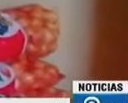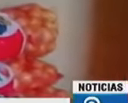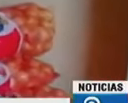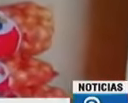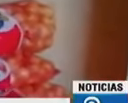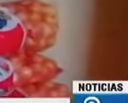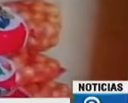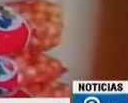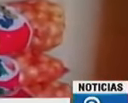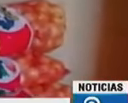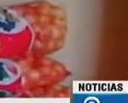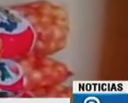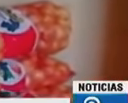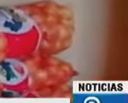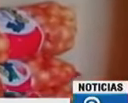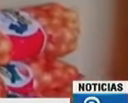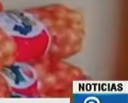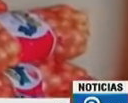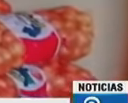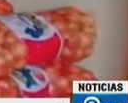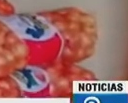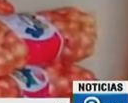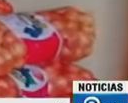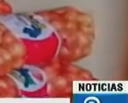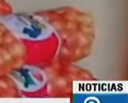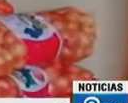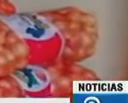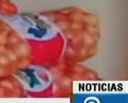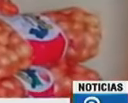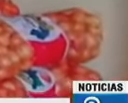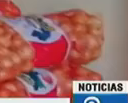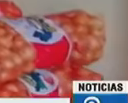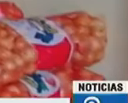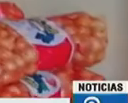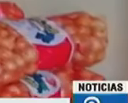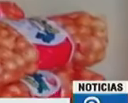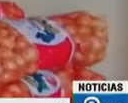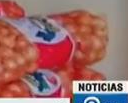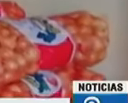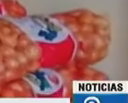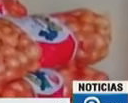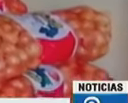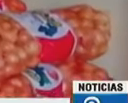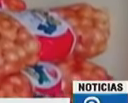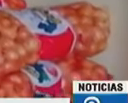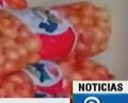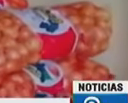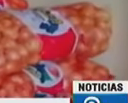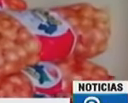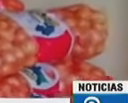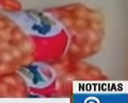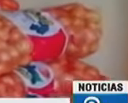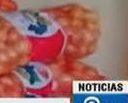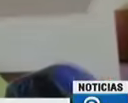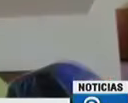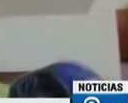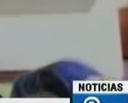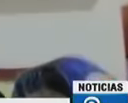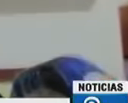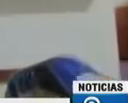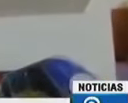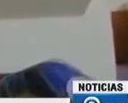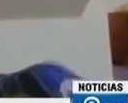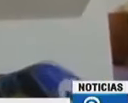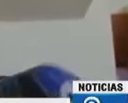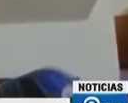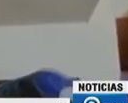y a la vez ayuda a los productores de cebolla para que sus productos no se pierdan y el Estado se haga responsable de la adquisición de los mismos en este momento